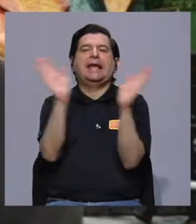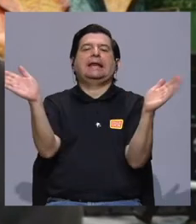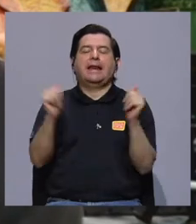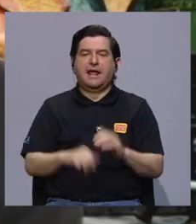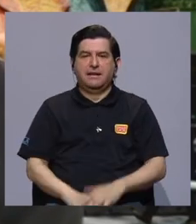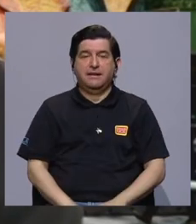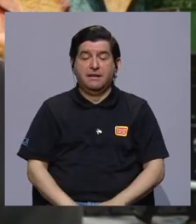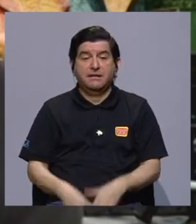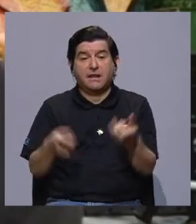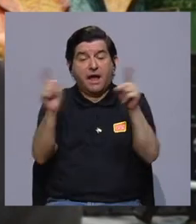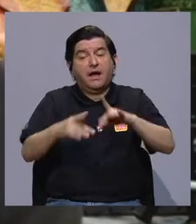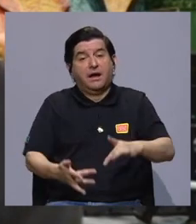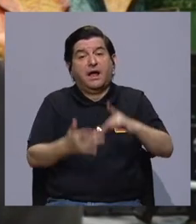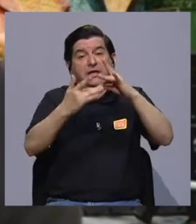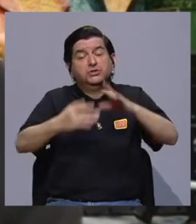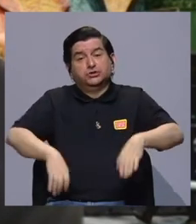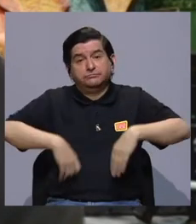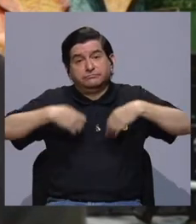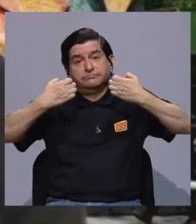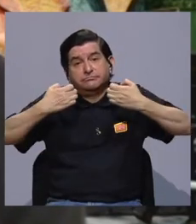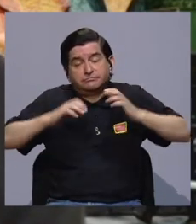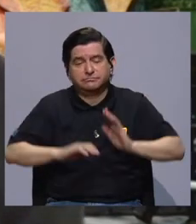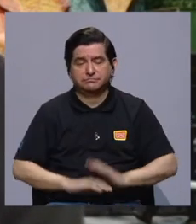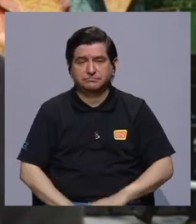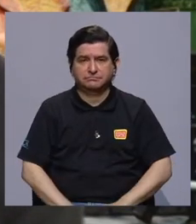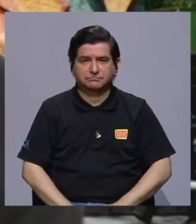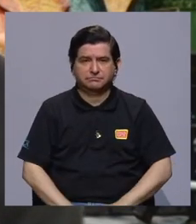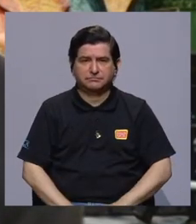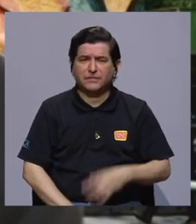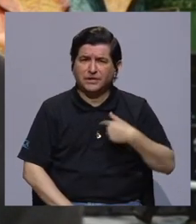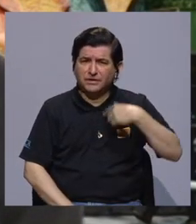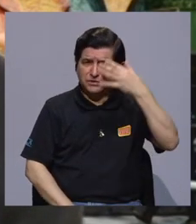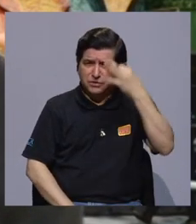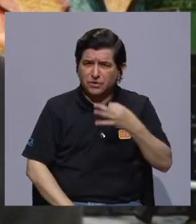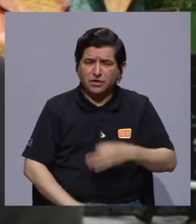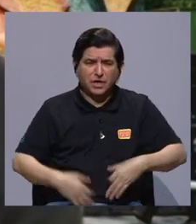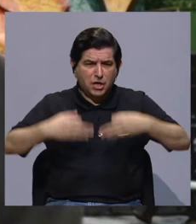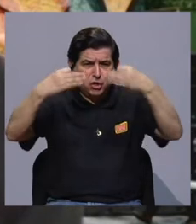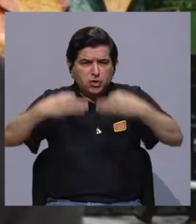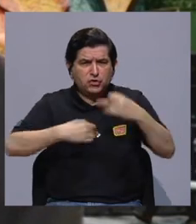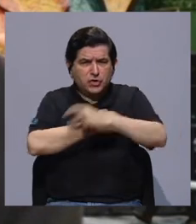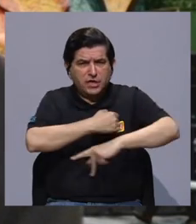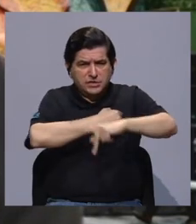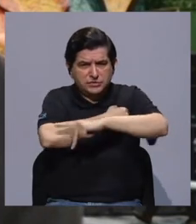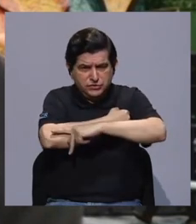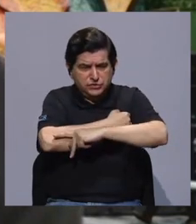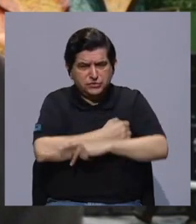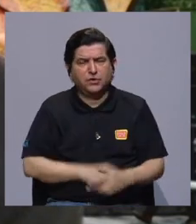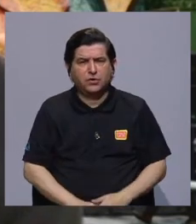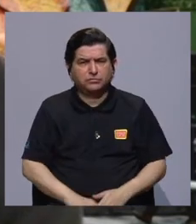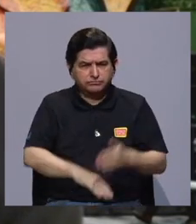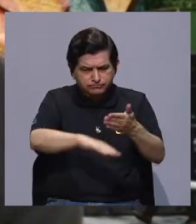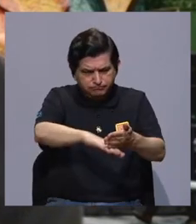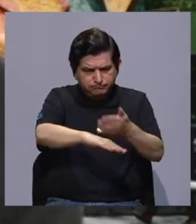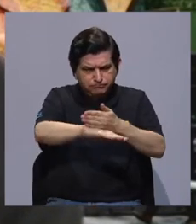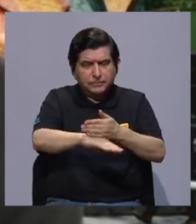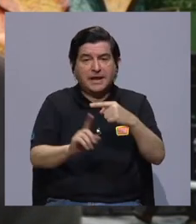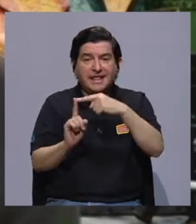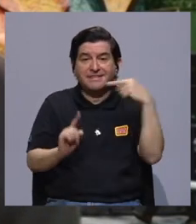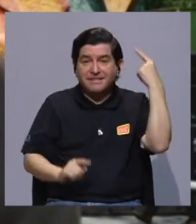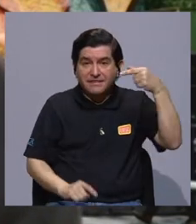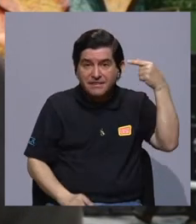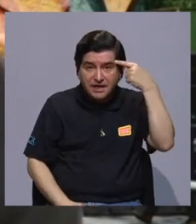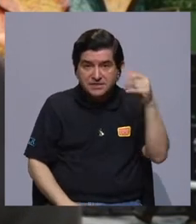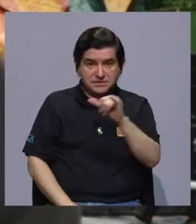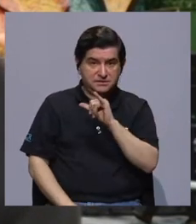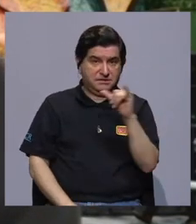en general. Hay sus excepciones. Y me parece que las decisiones que el país ha ido tomando, no solo